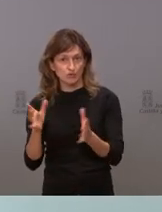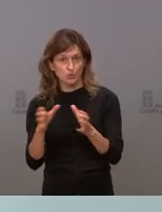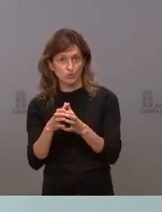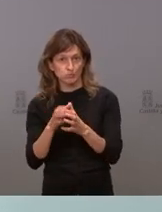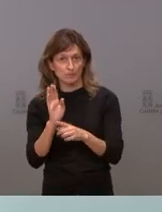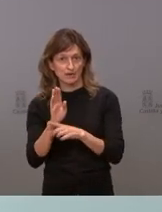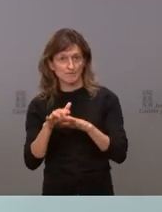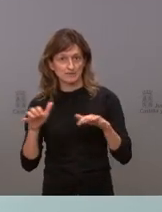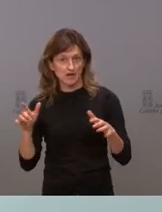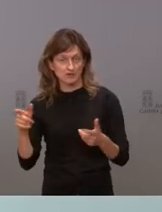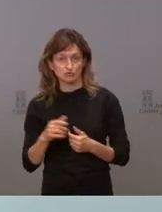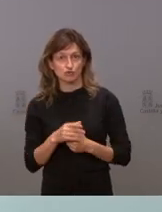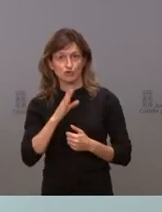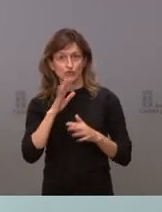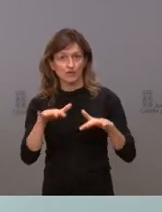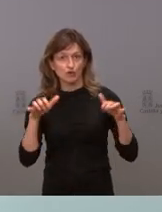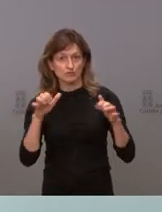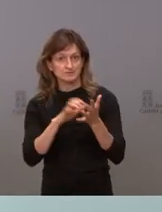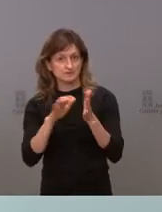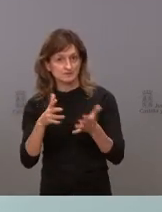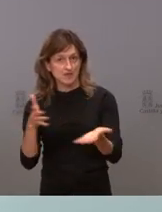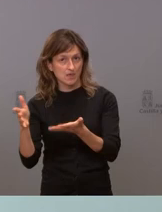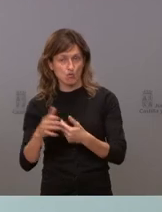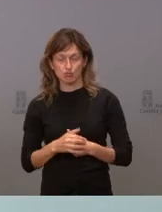parlamentarios en las Cortes de Castilla y León